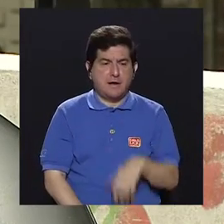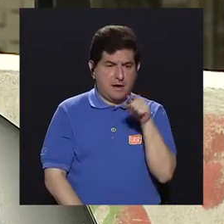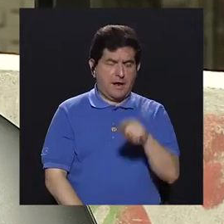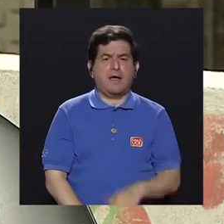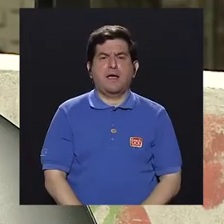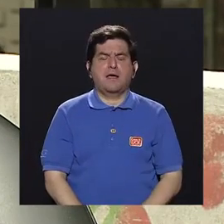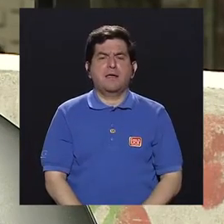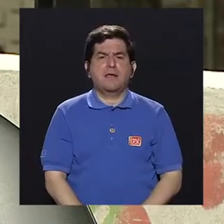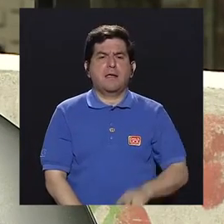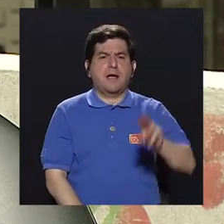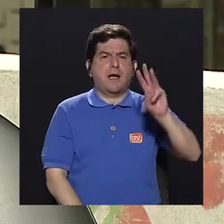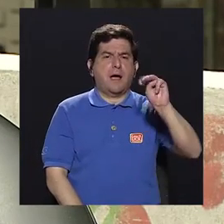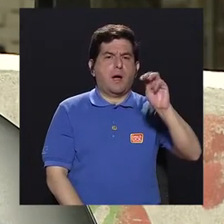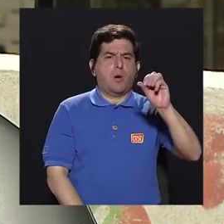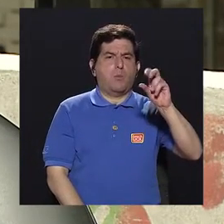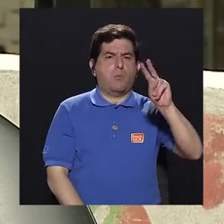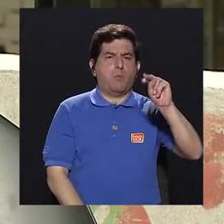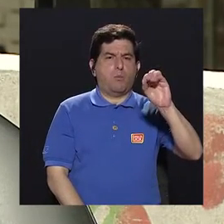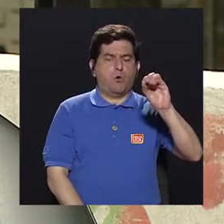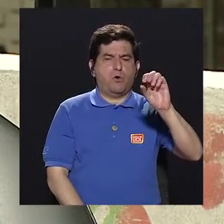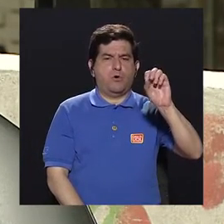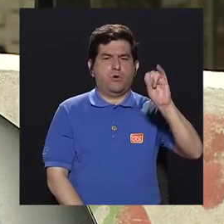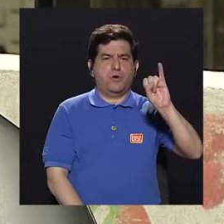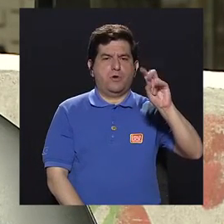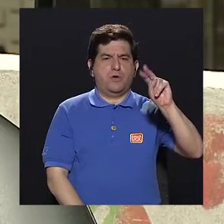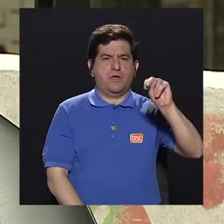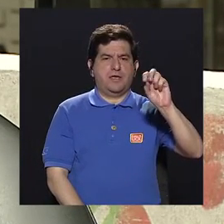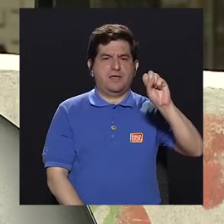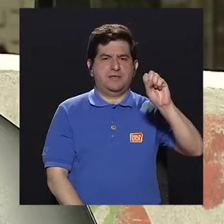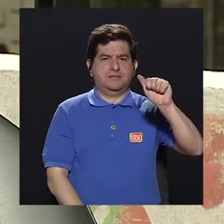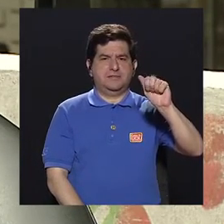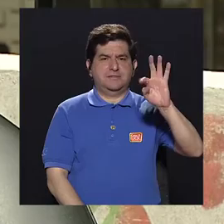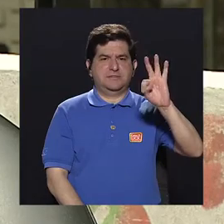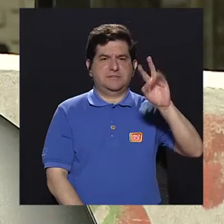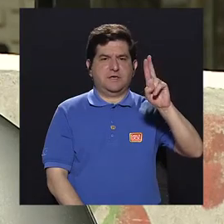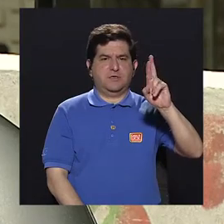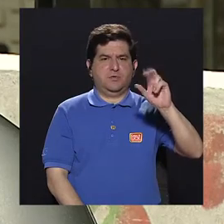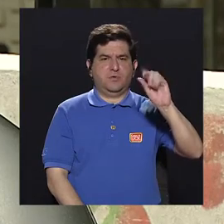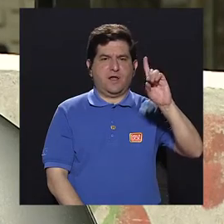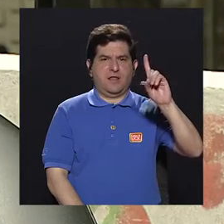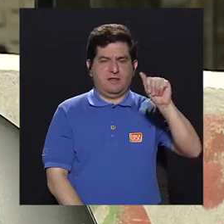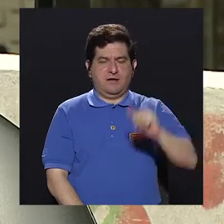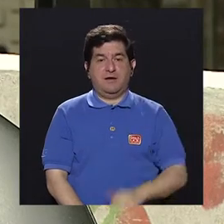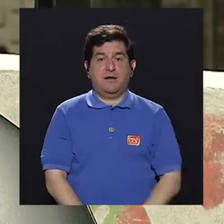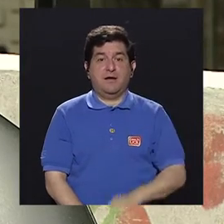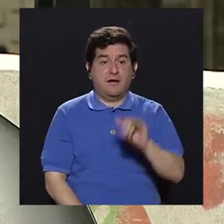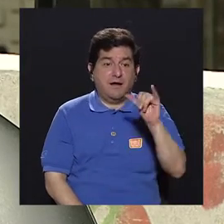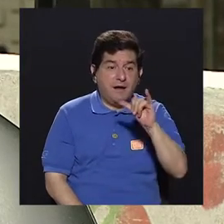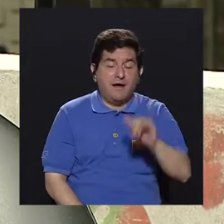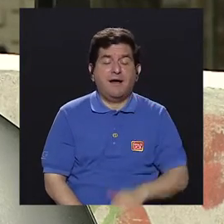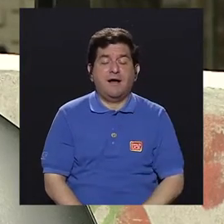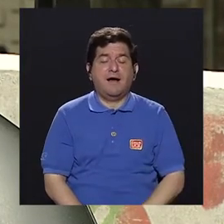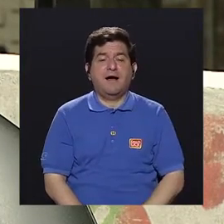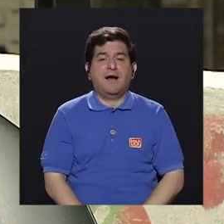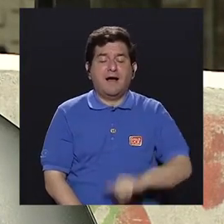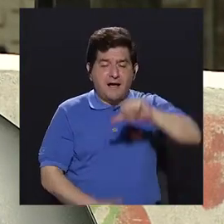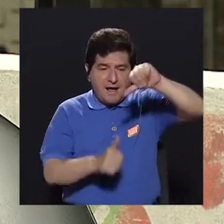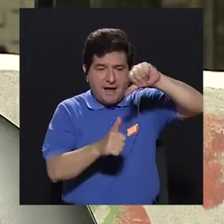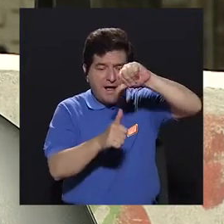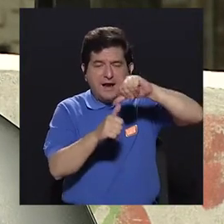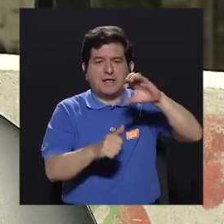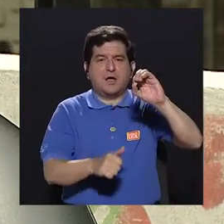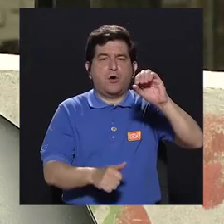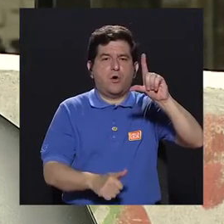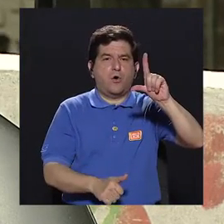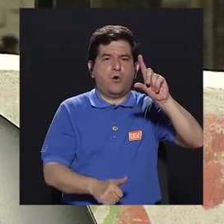monoinsaturada que, por ejemplo, cuando hablamos nosotros del aceite de oliva, una de las grandes ventajas del aceite de